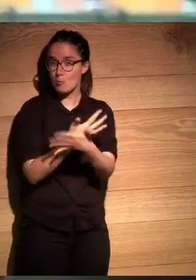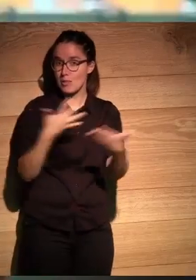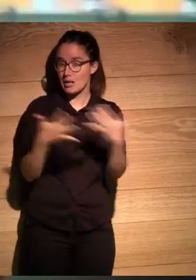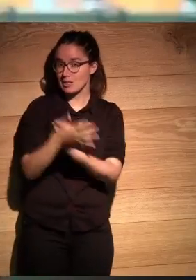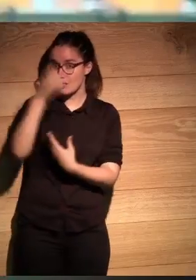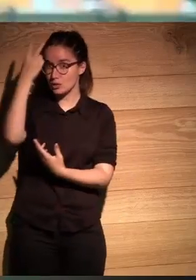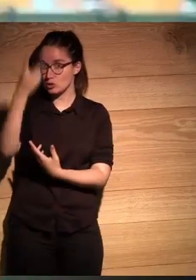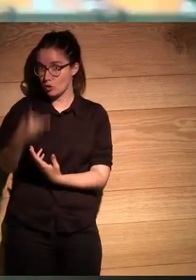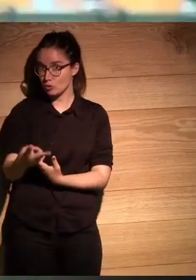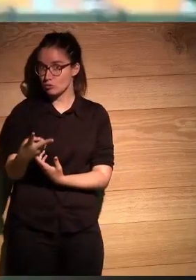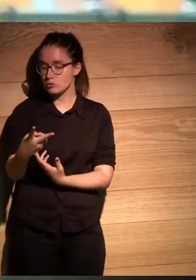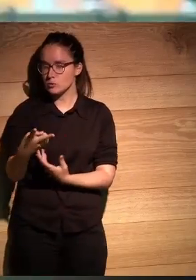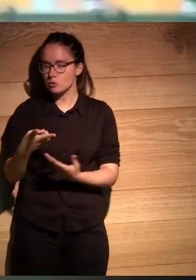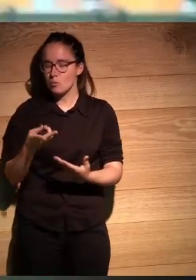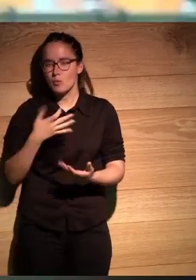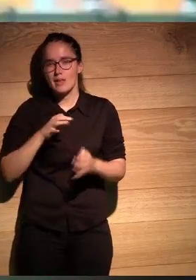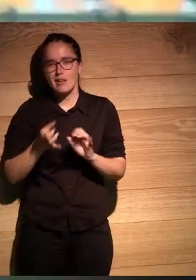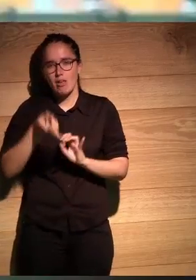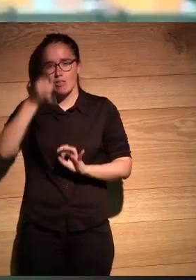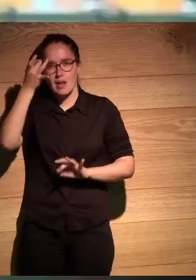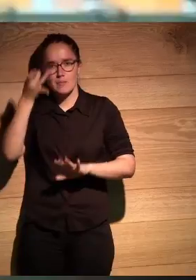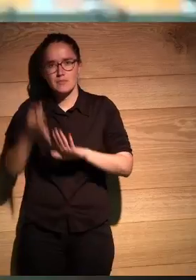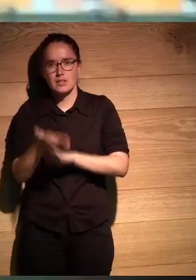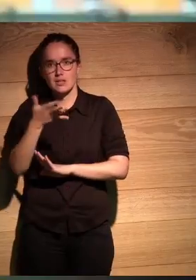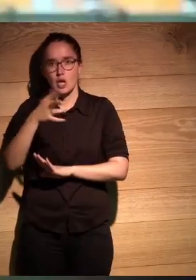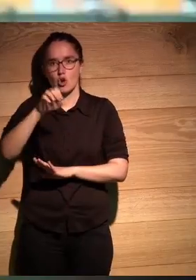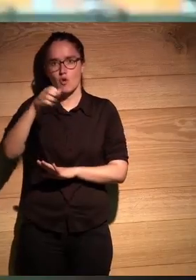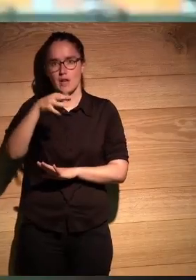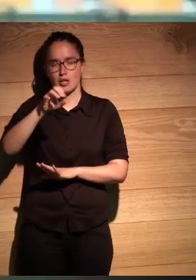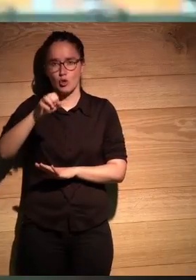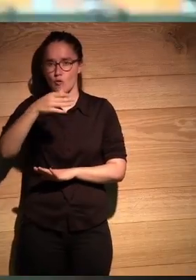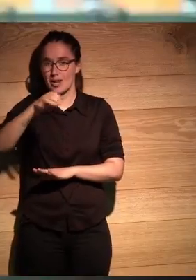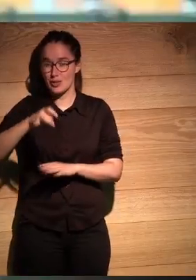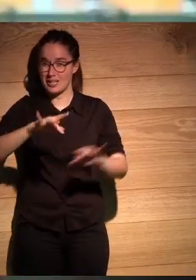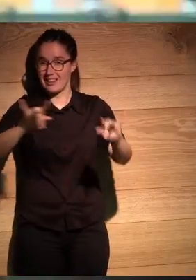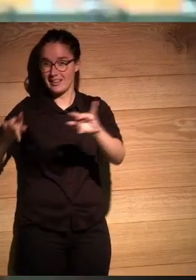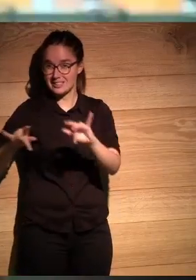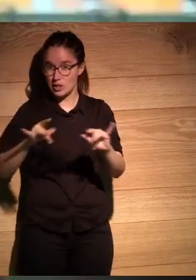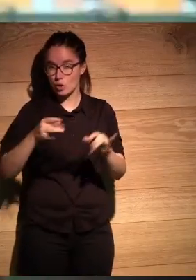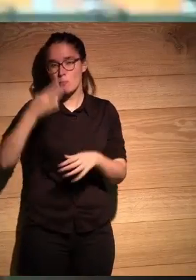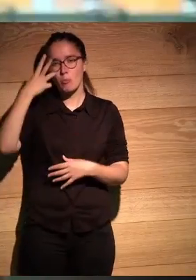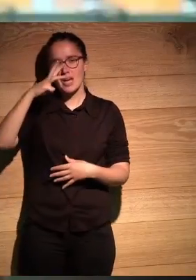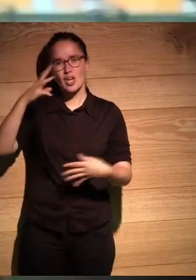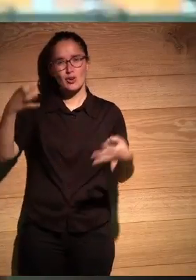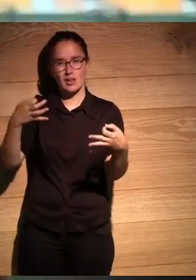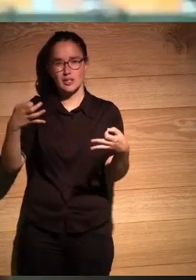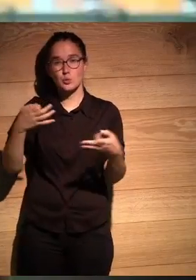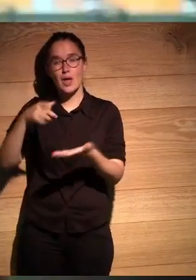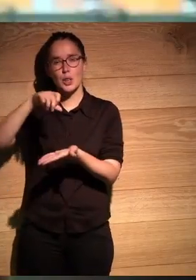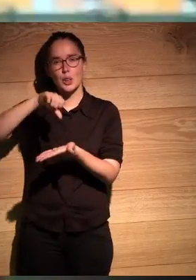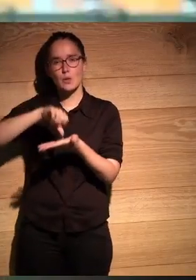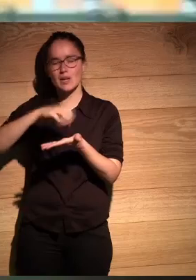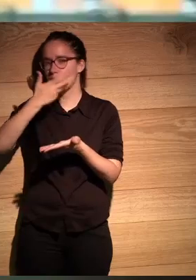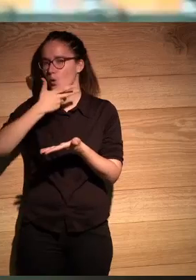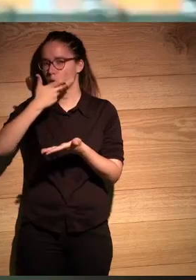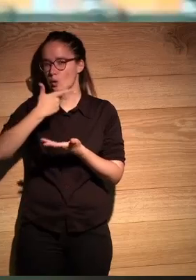me explico un poco también la idea de Roberto Bolaño frente al desierto México es la ciudad que